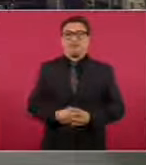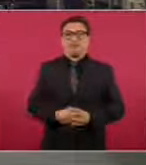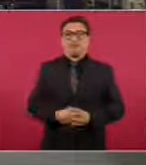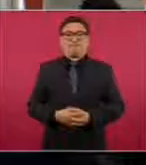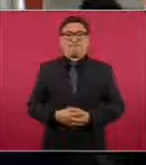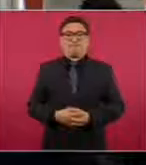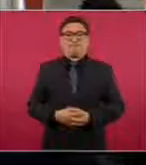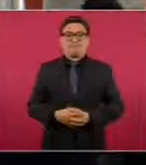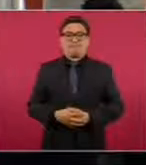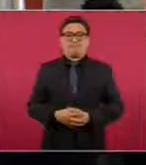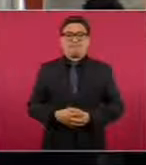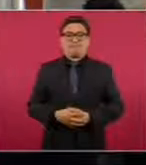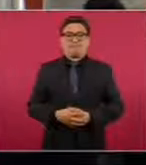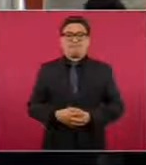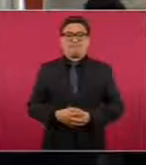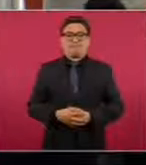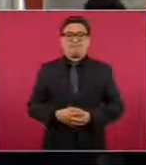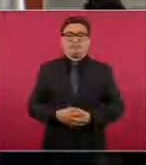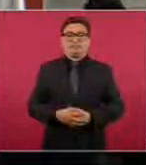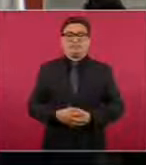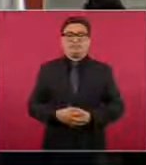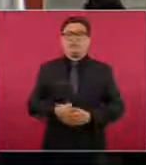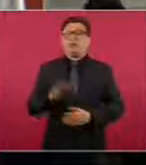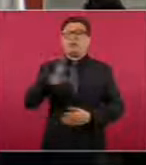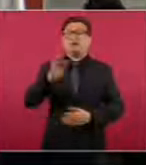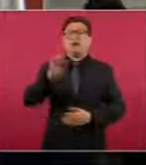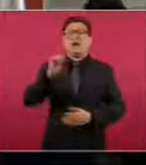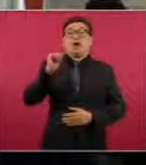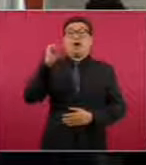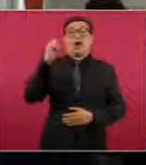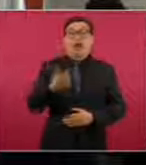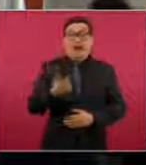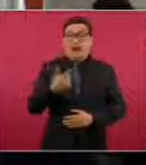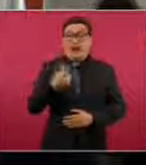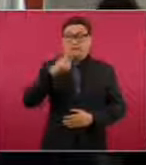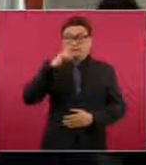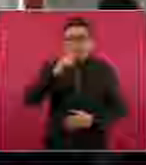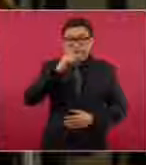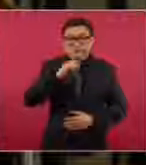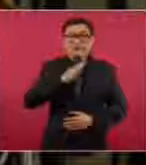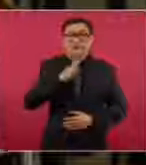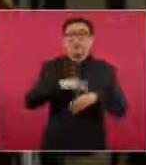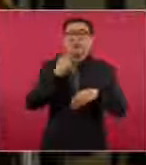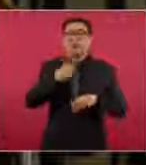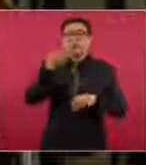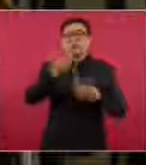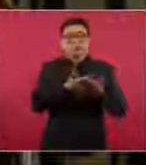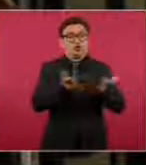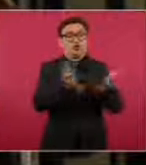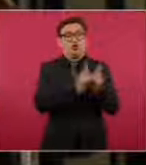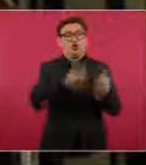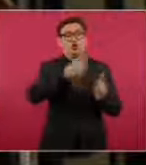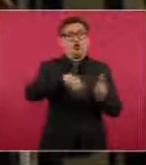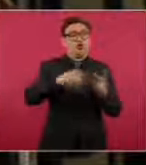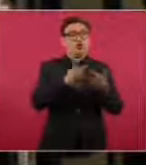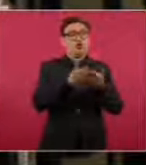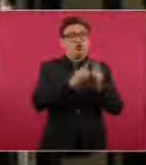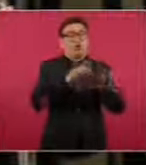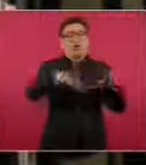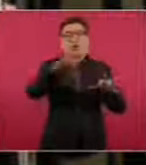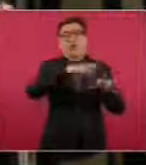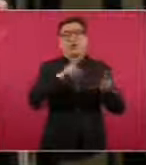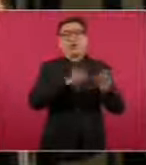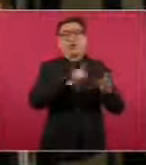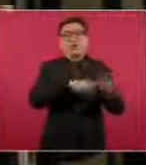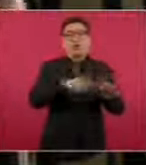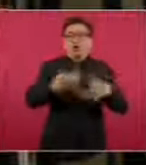algo podría estar fallando? Pues a los jóvenes les es más atractivo, porque están llenas las filas del crimen organizado de todas las bandas de jóvenes,